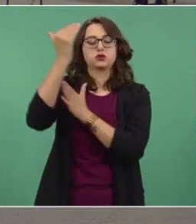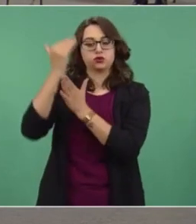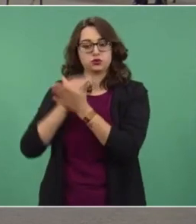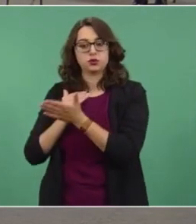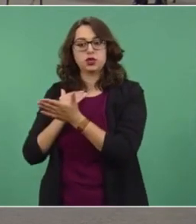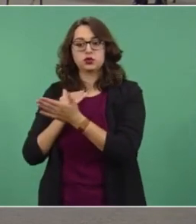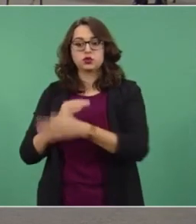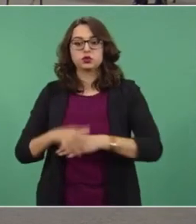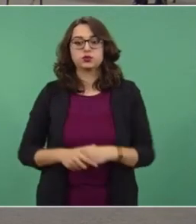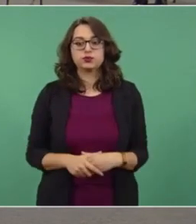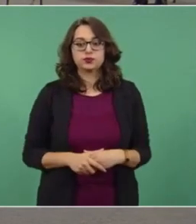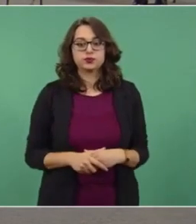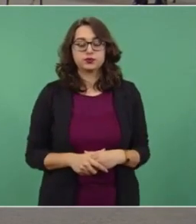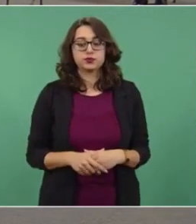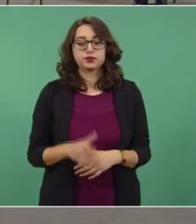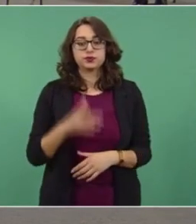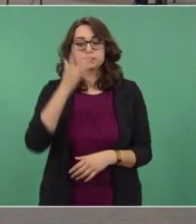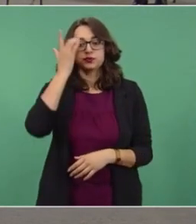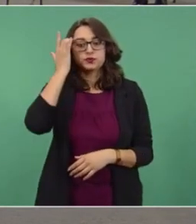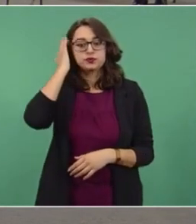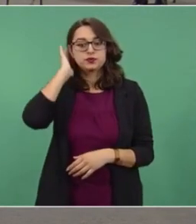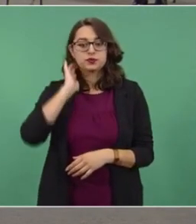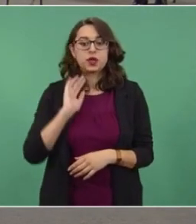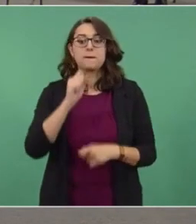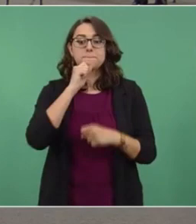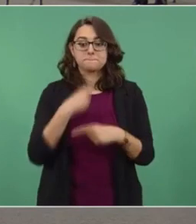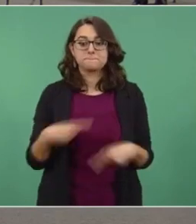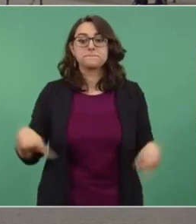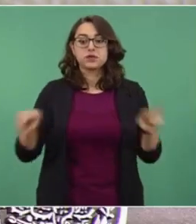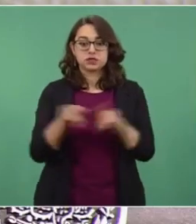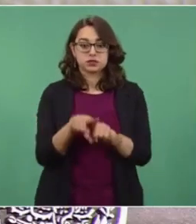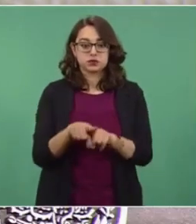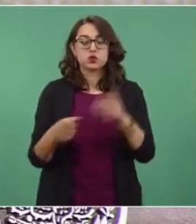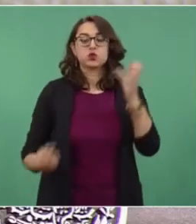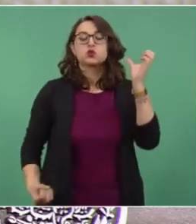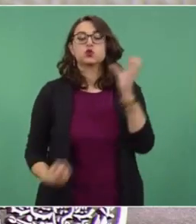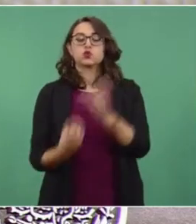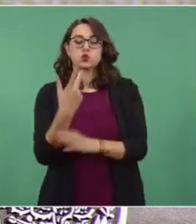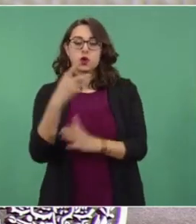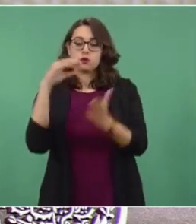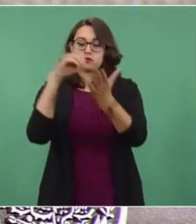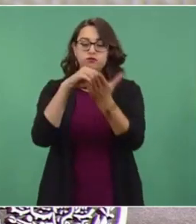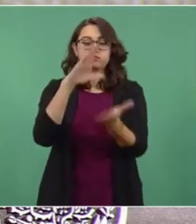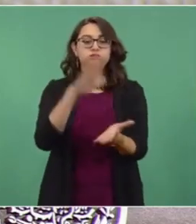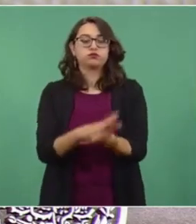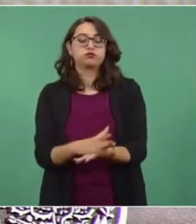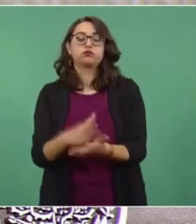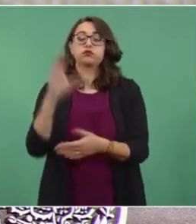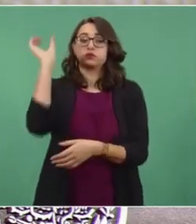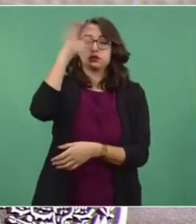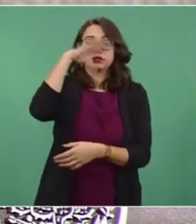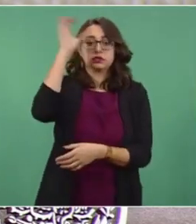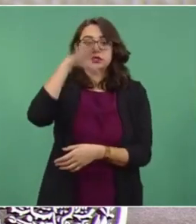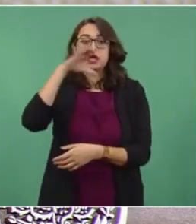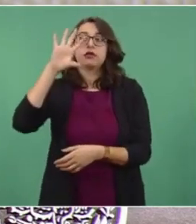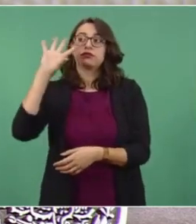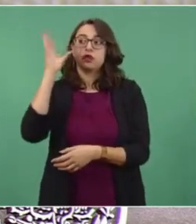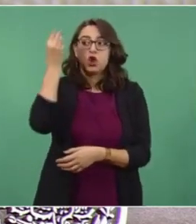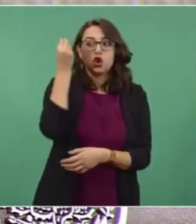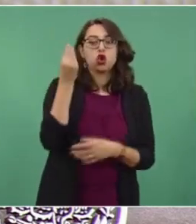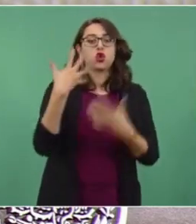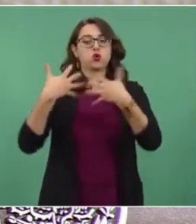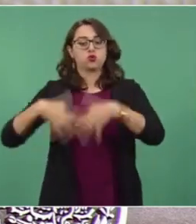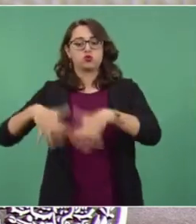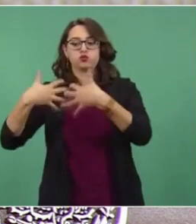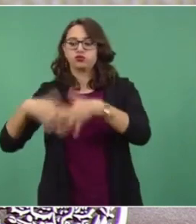invernadero. Establecerá políticas públicas, científicas, tecnológicas e industriales,